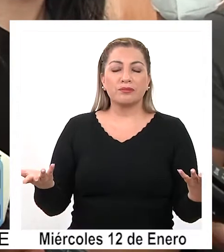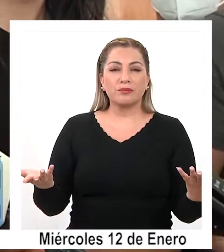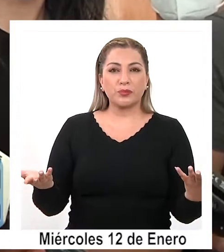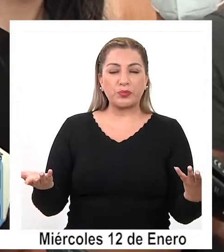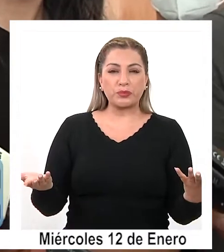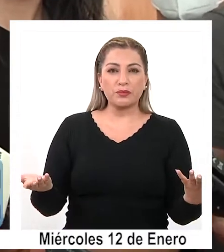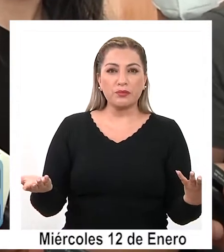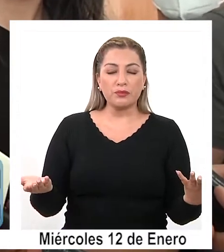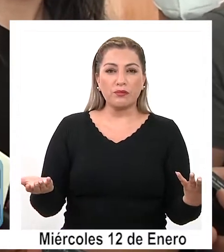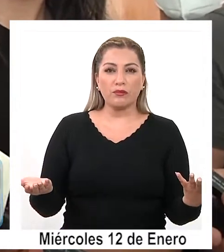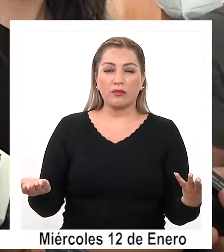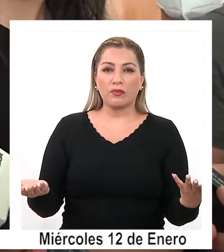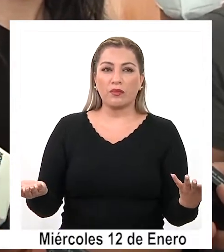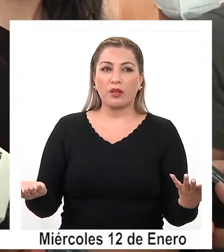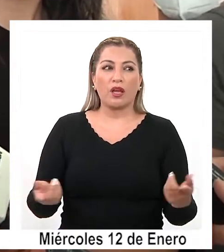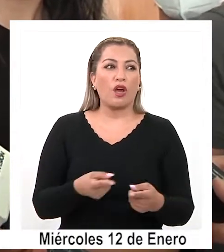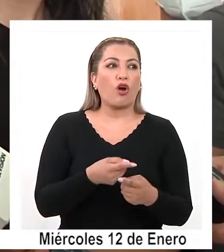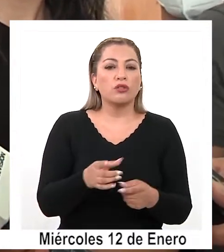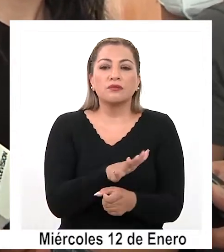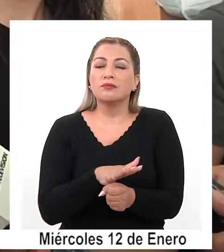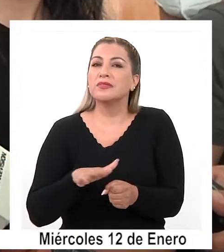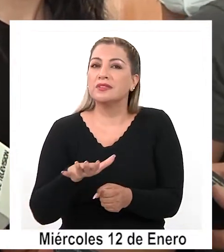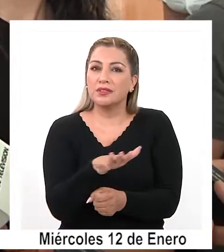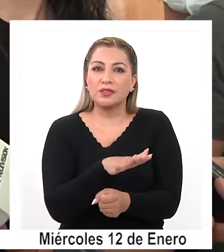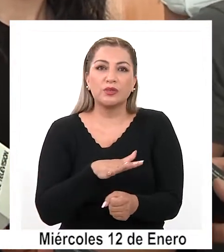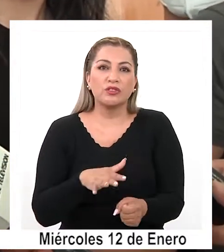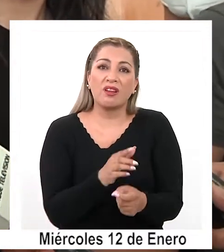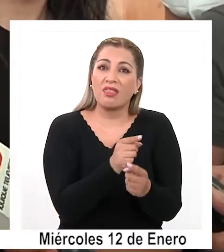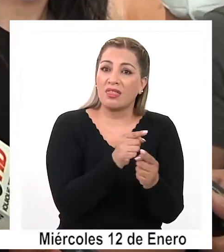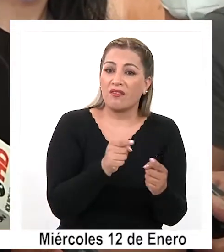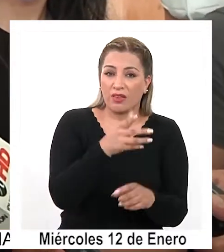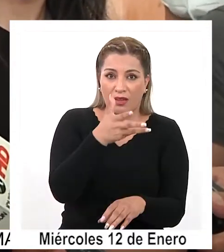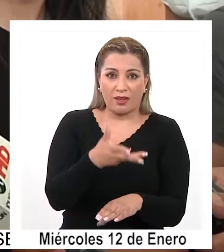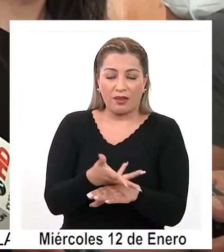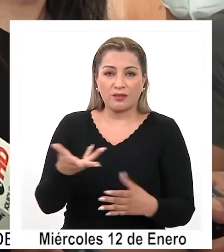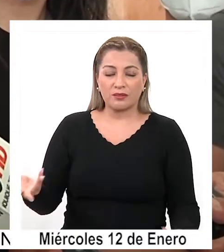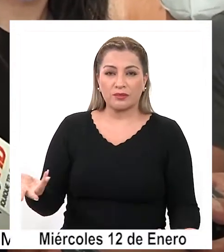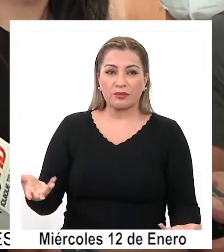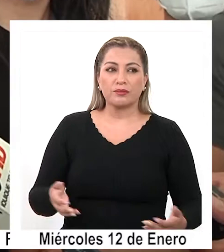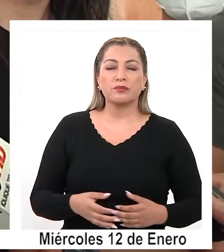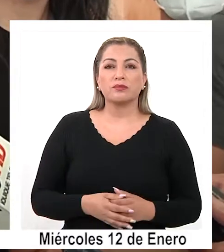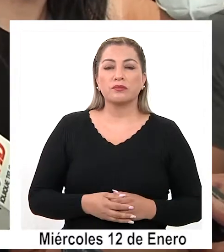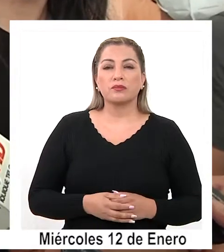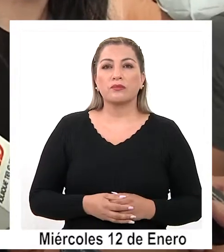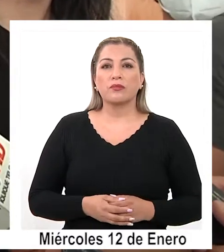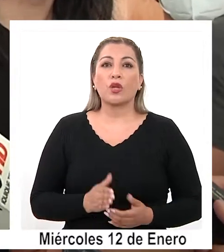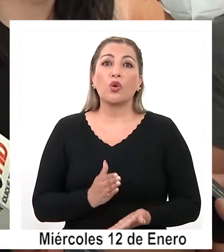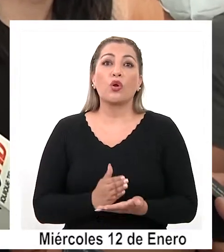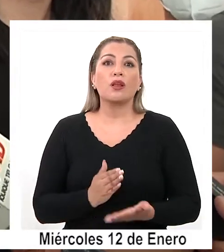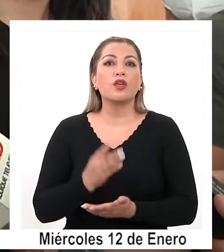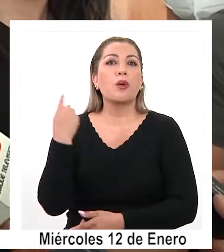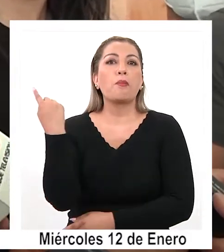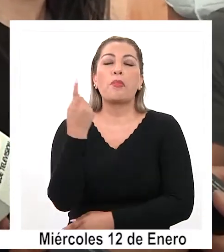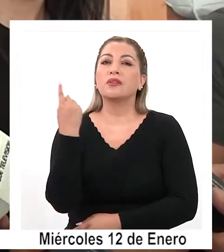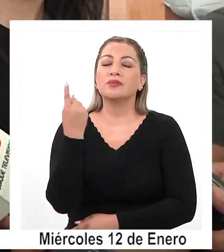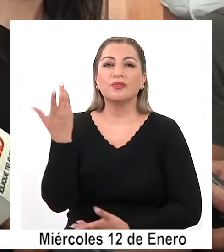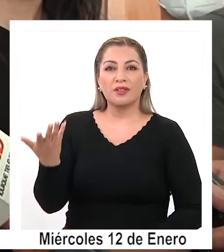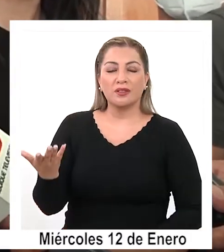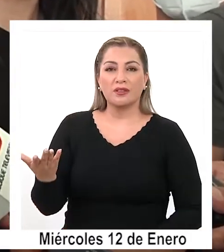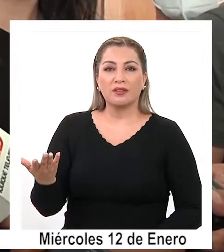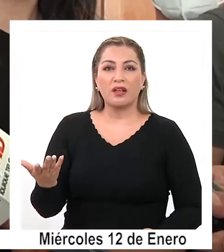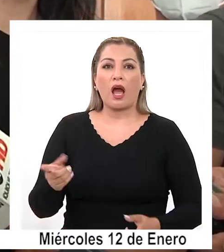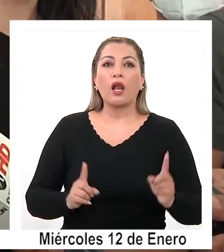de las otras situaciones extraordinarias que hemos tenido. Los colegios particulares han funcionado